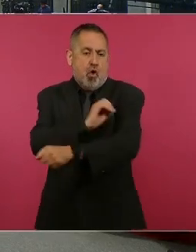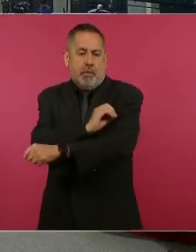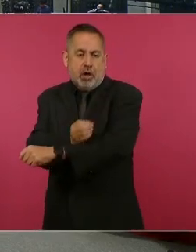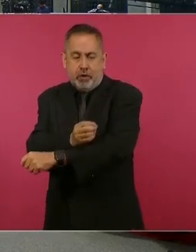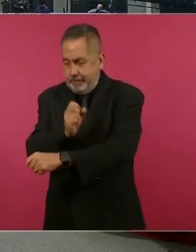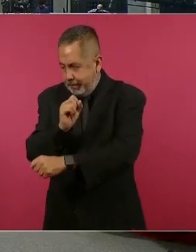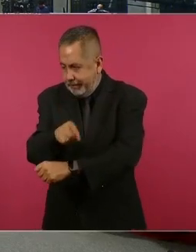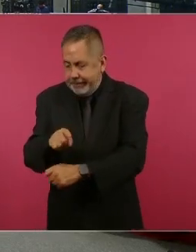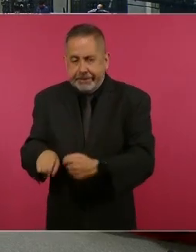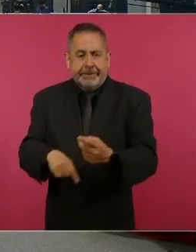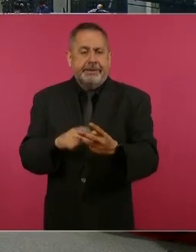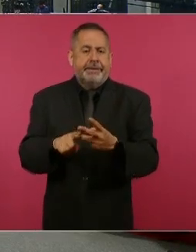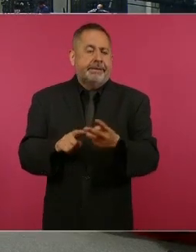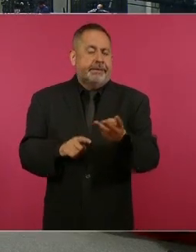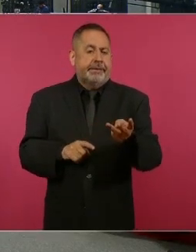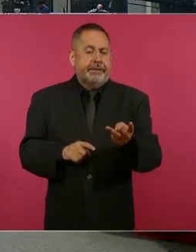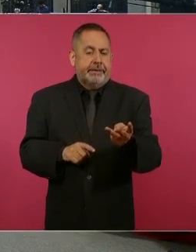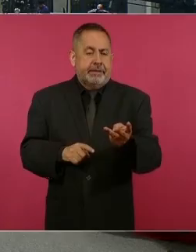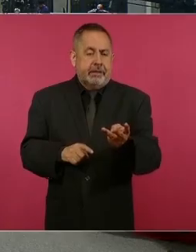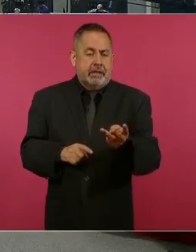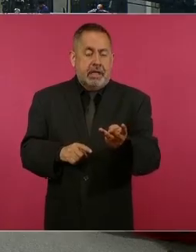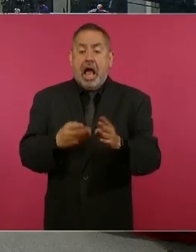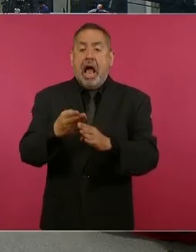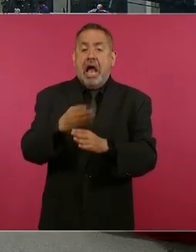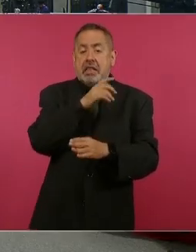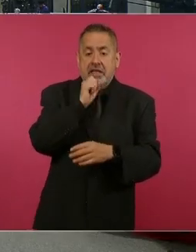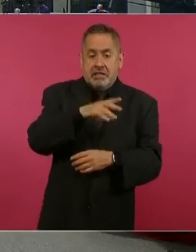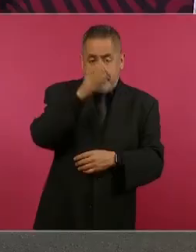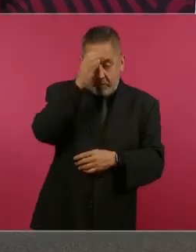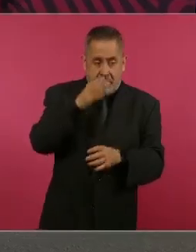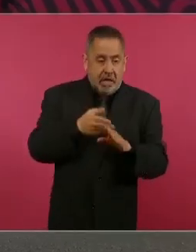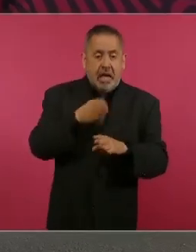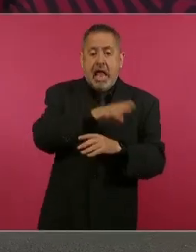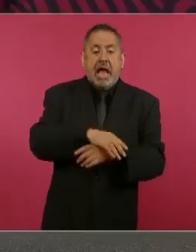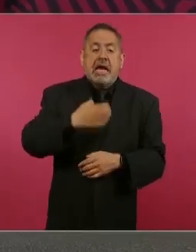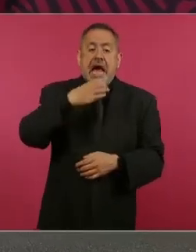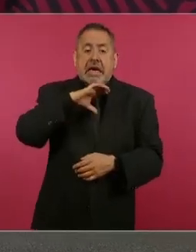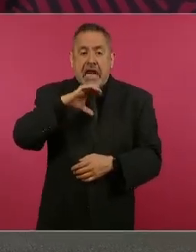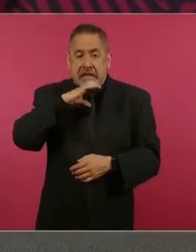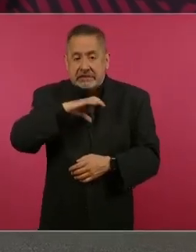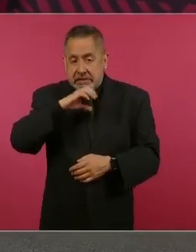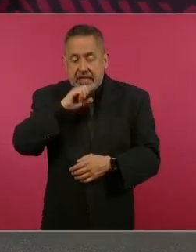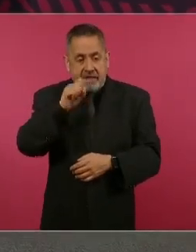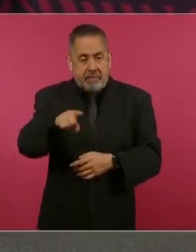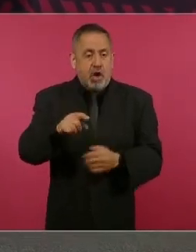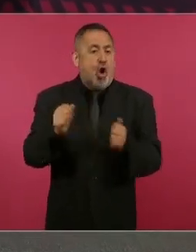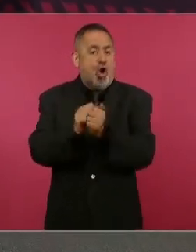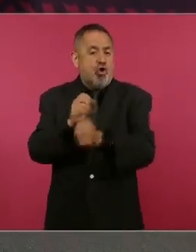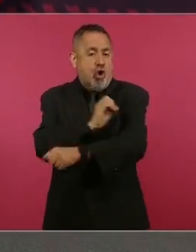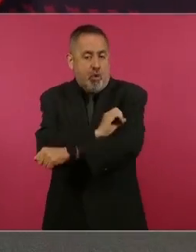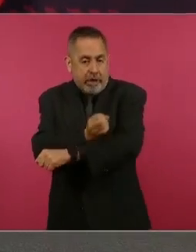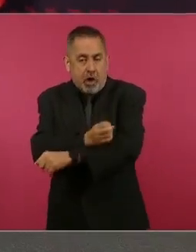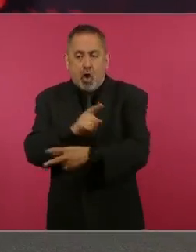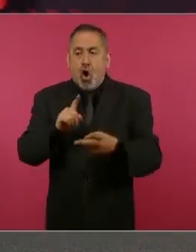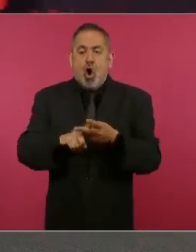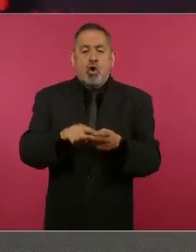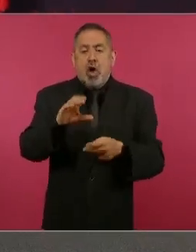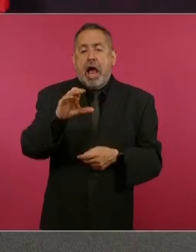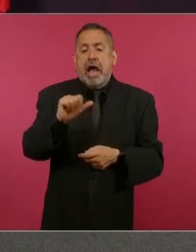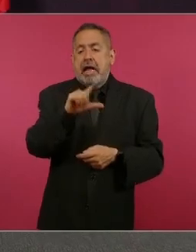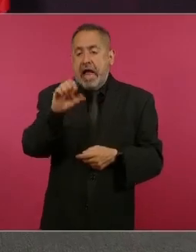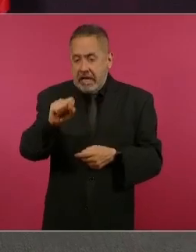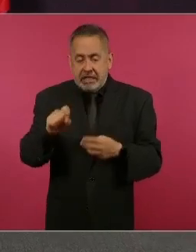Obregón, antes también de Coahuila Carranza y Obregón y Calles,